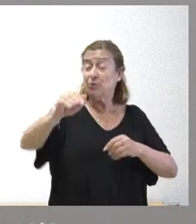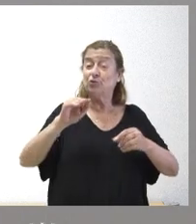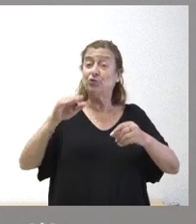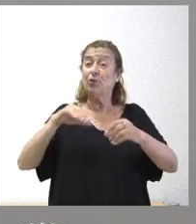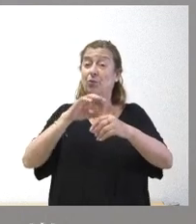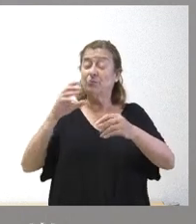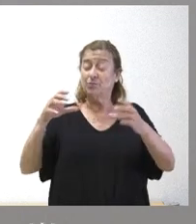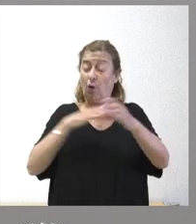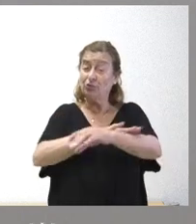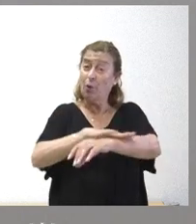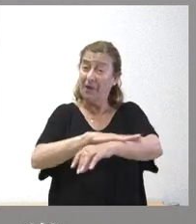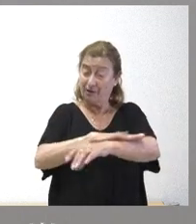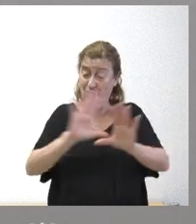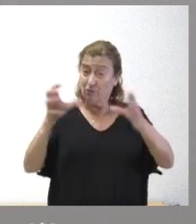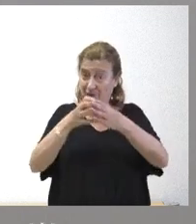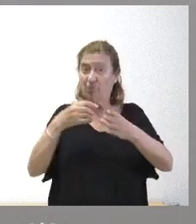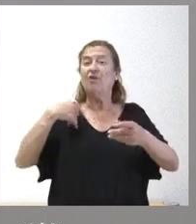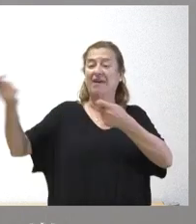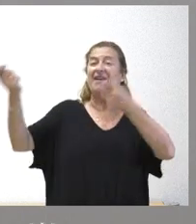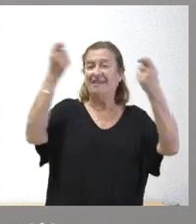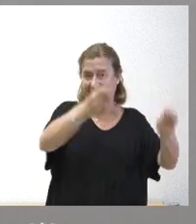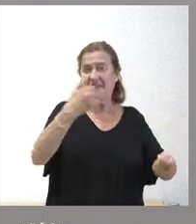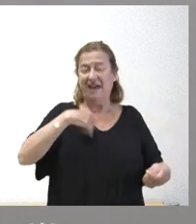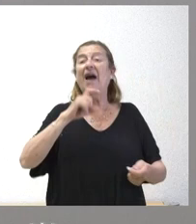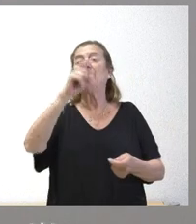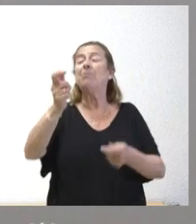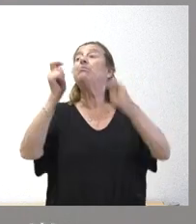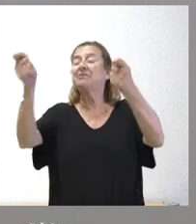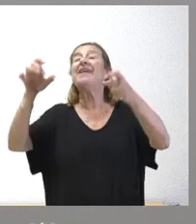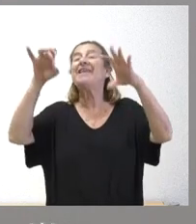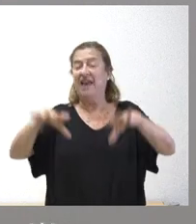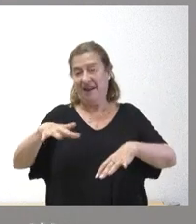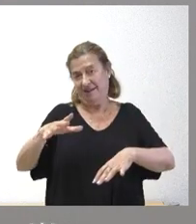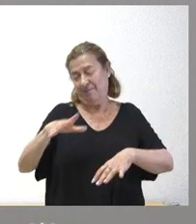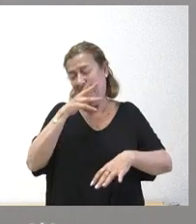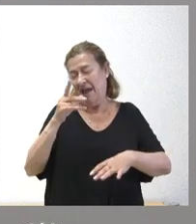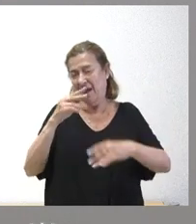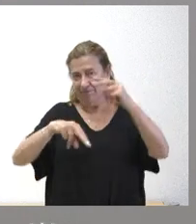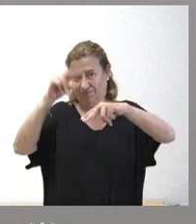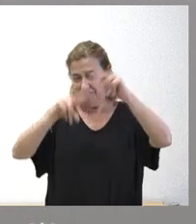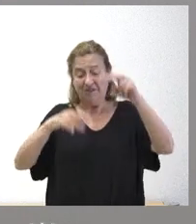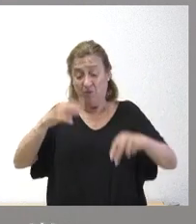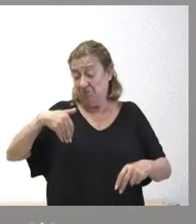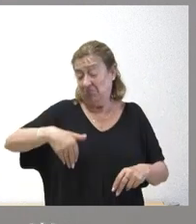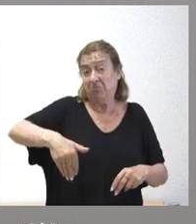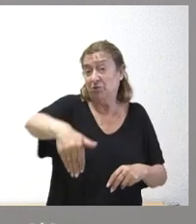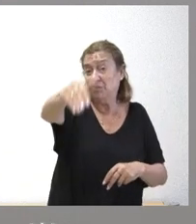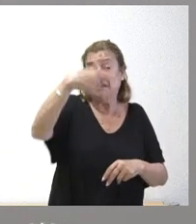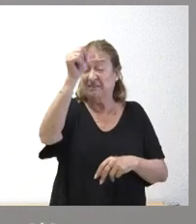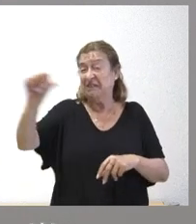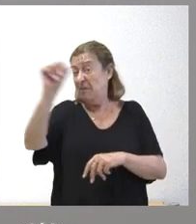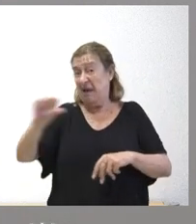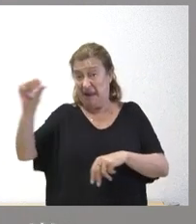traeremos aquí la adjudicación y la comunicación de la adjudicación de esta actuación creo que va a en las próximas semanas